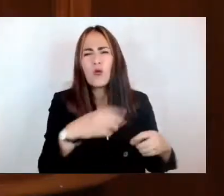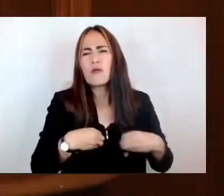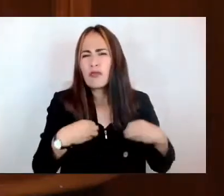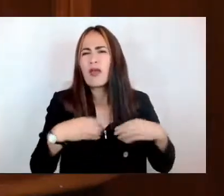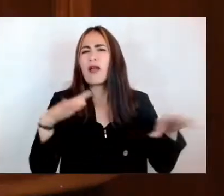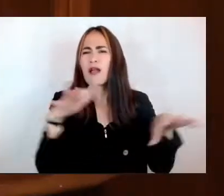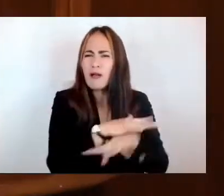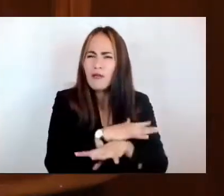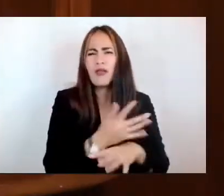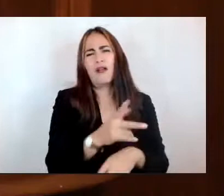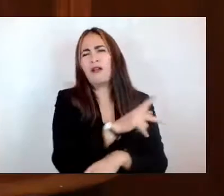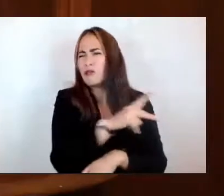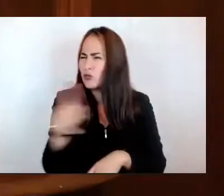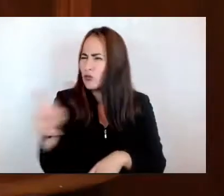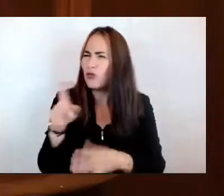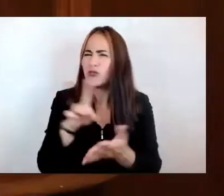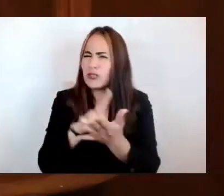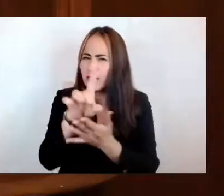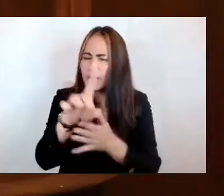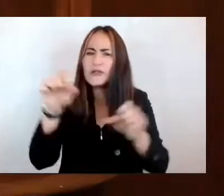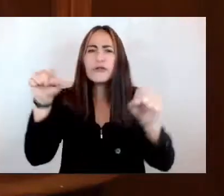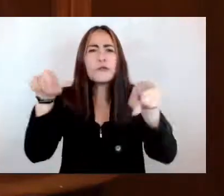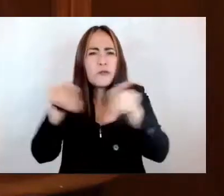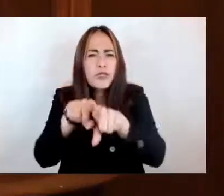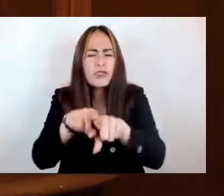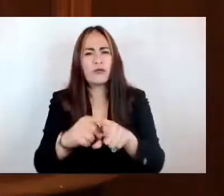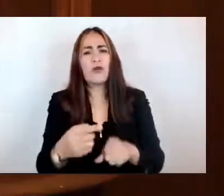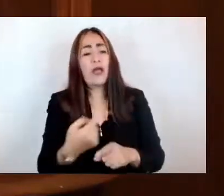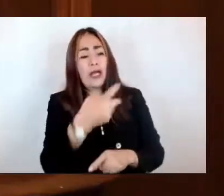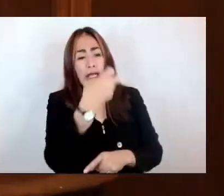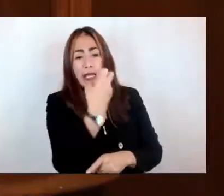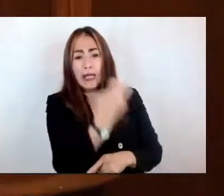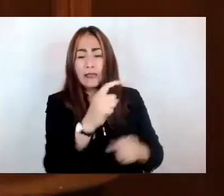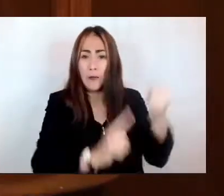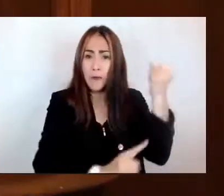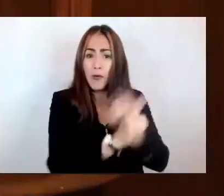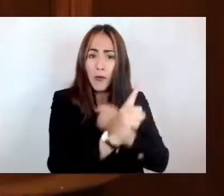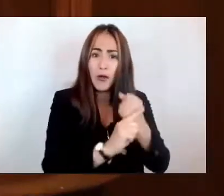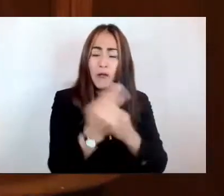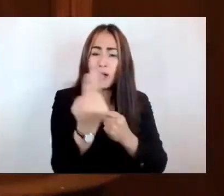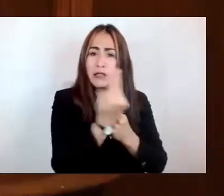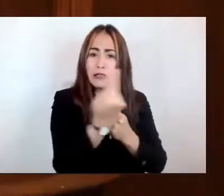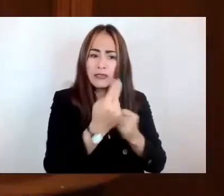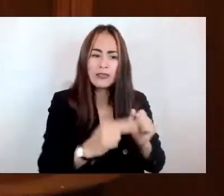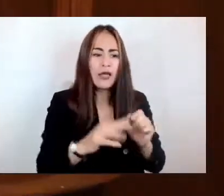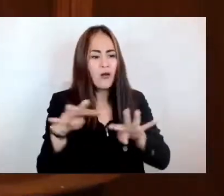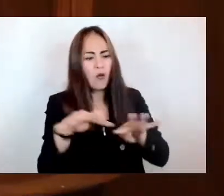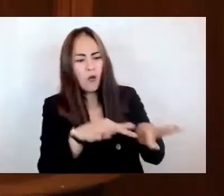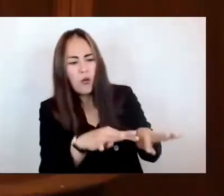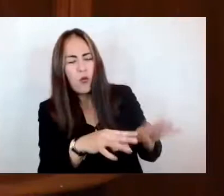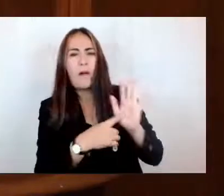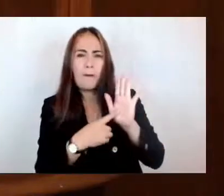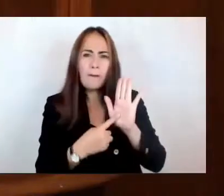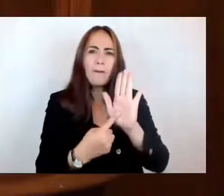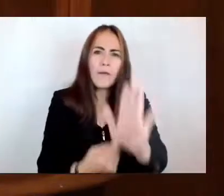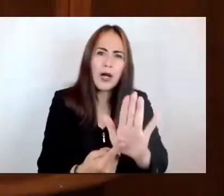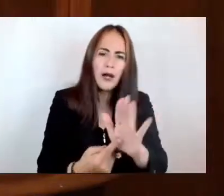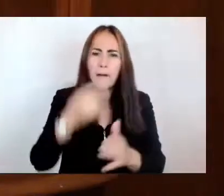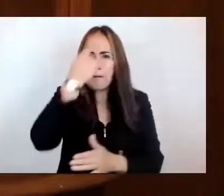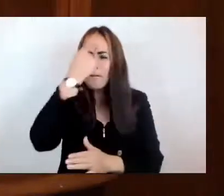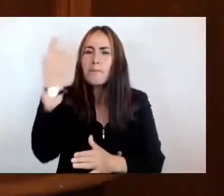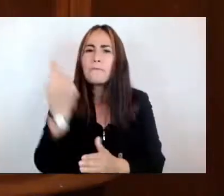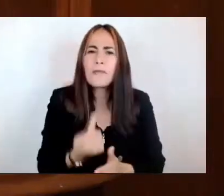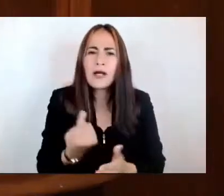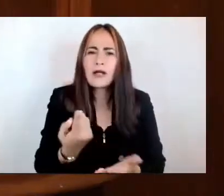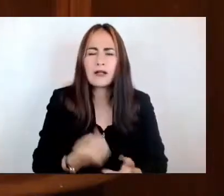derechos y visibilizar la problemática es con el único objetivo de prolongar